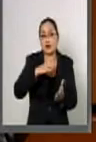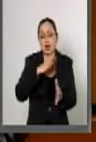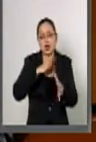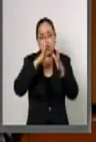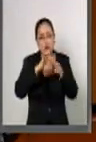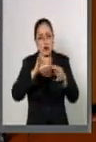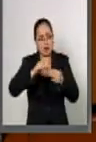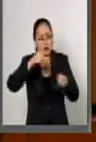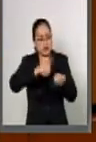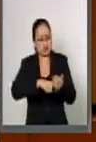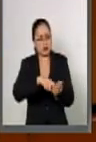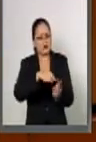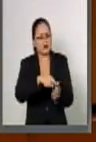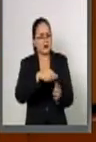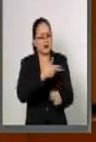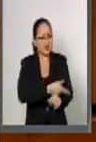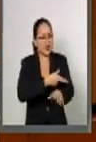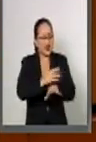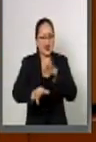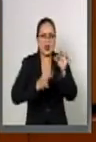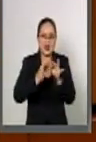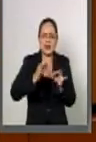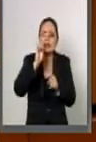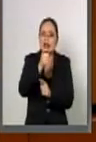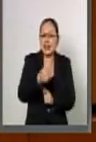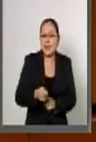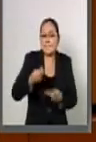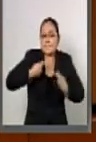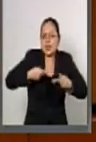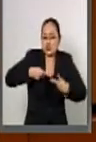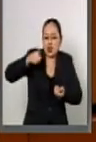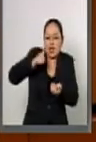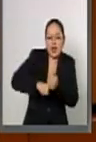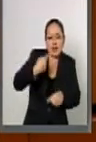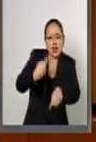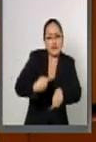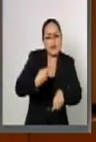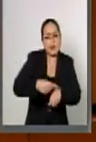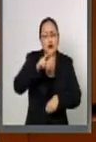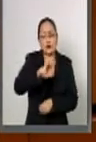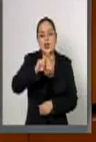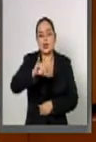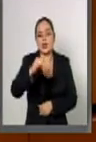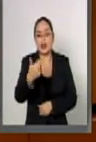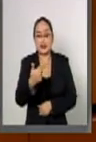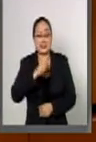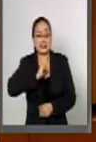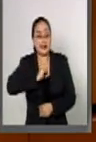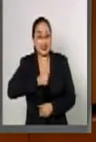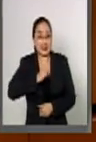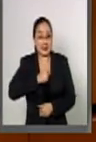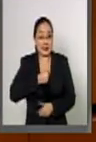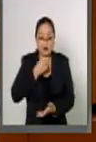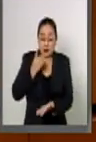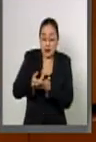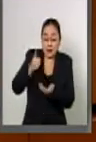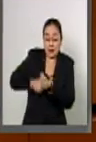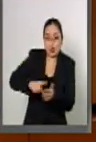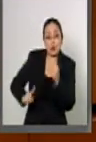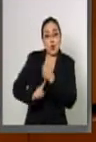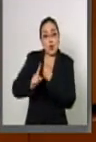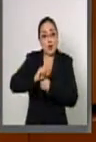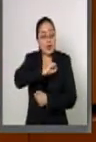señala que las personas o pacientes enfermos de VIH-Sida no sólo se enfrentan a problemas de salud